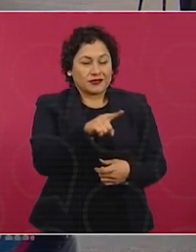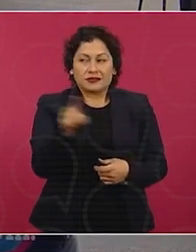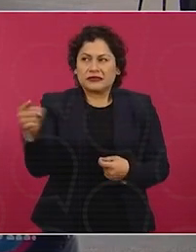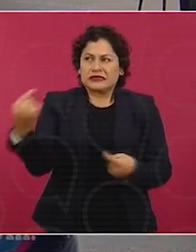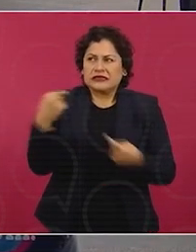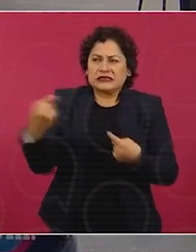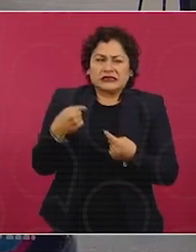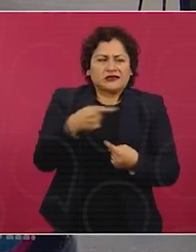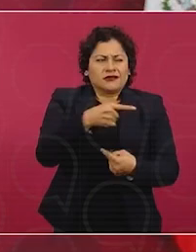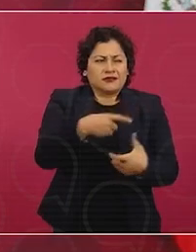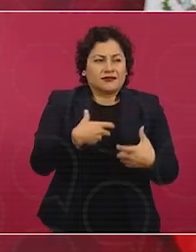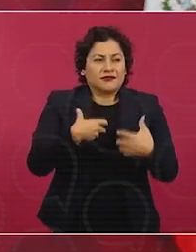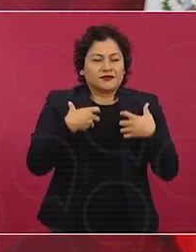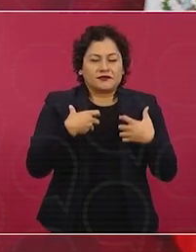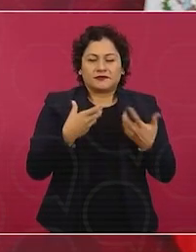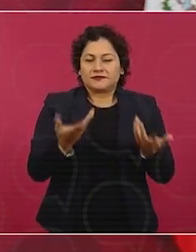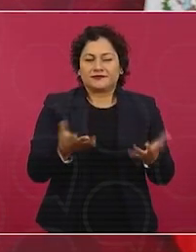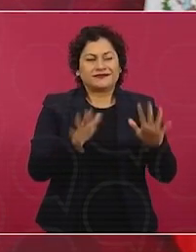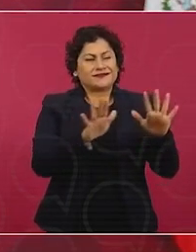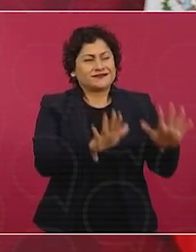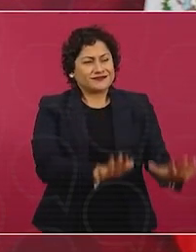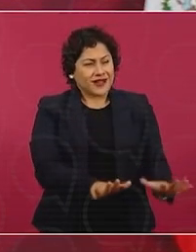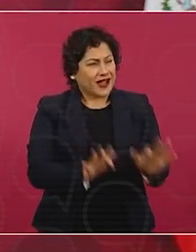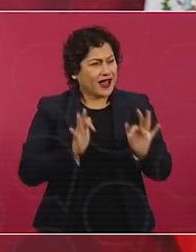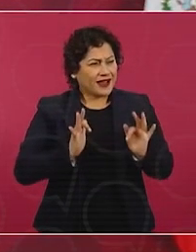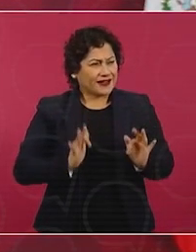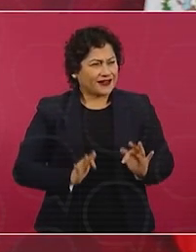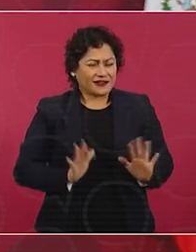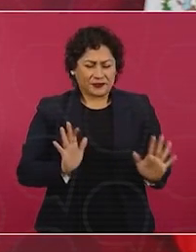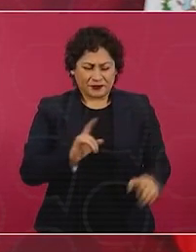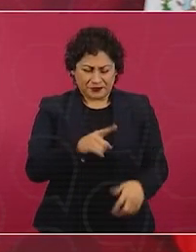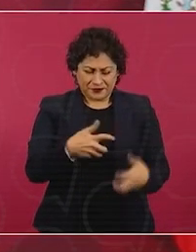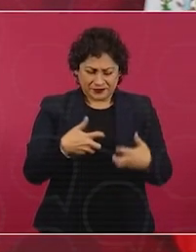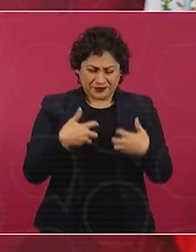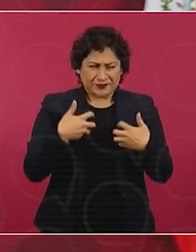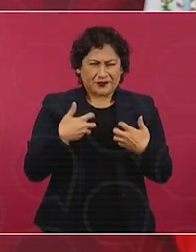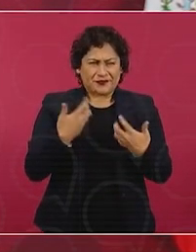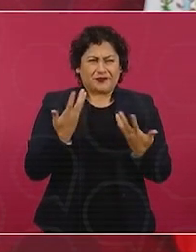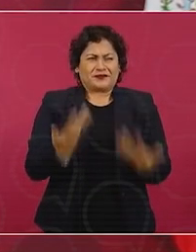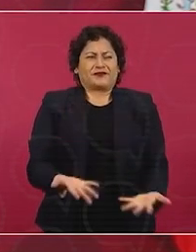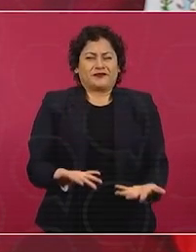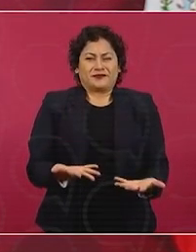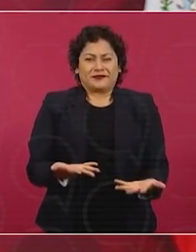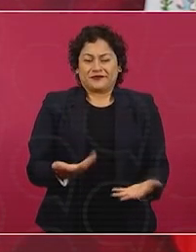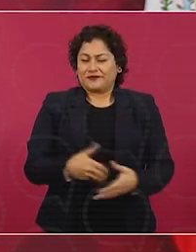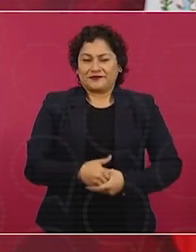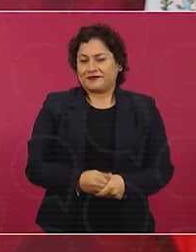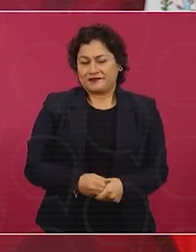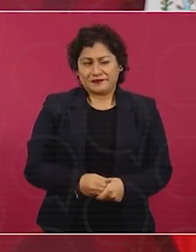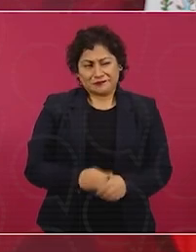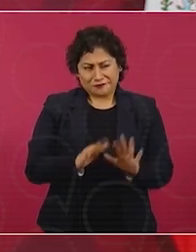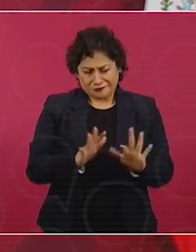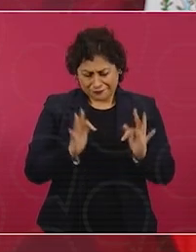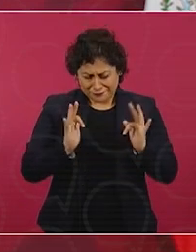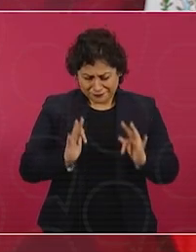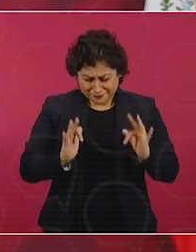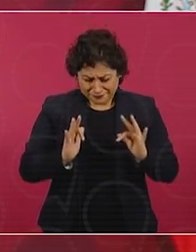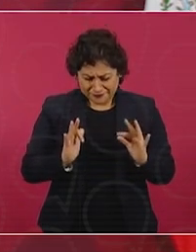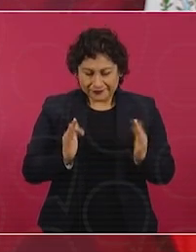que entiendan de que